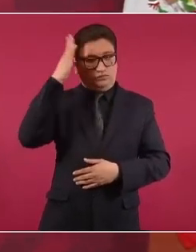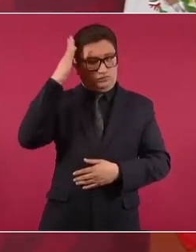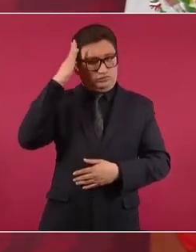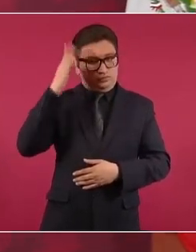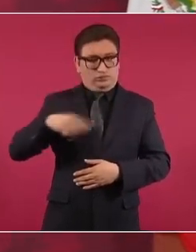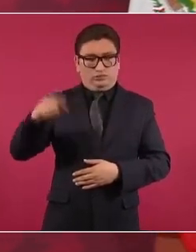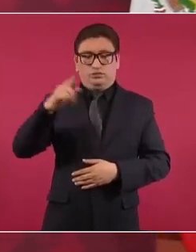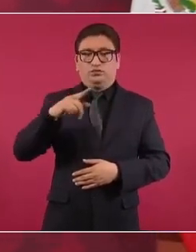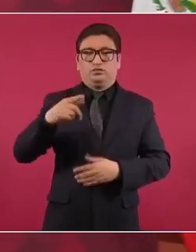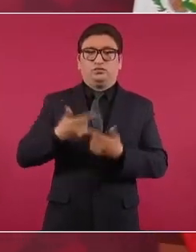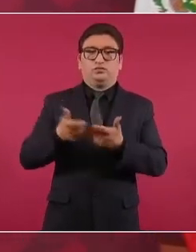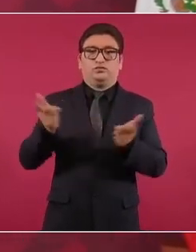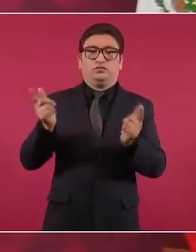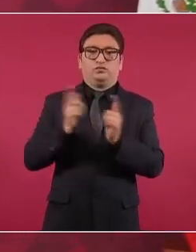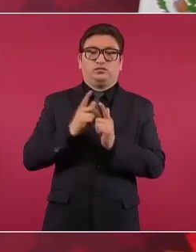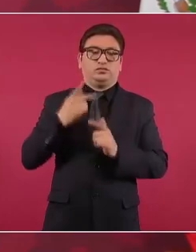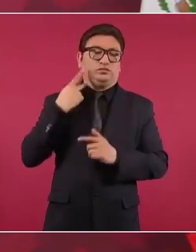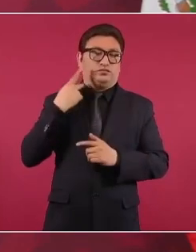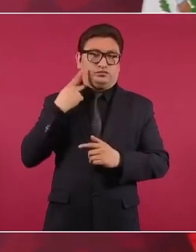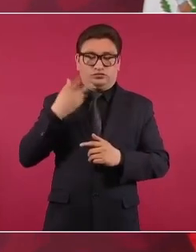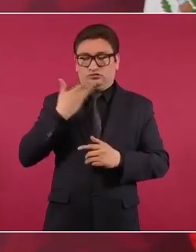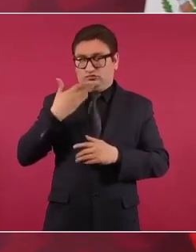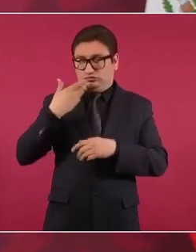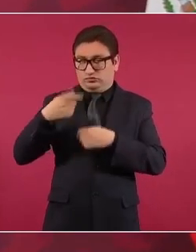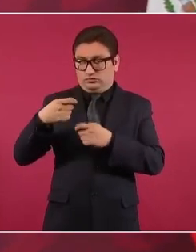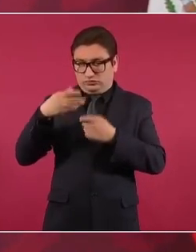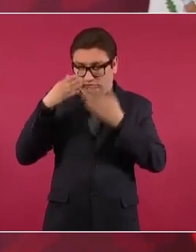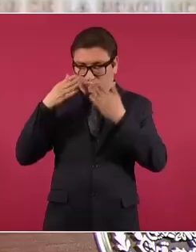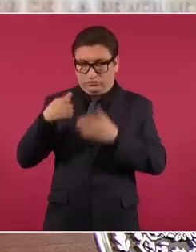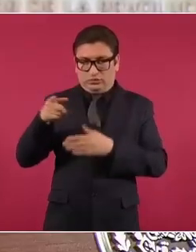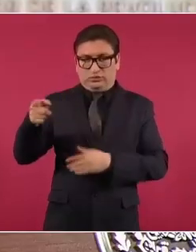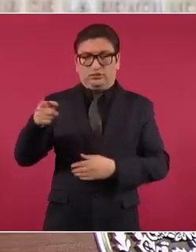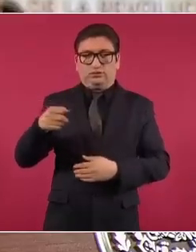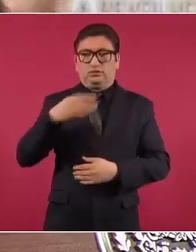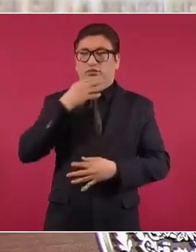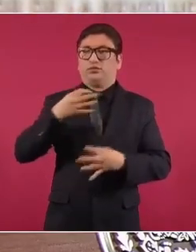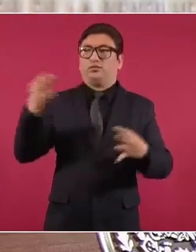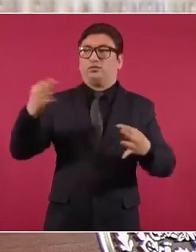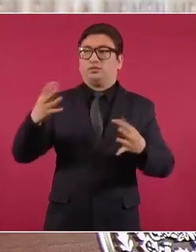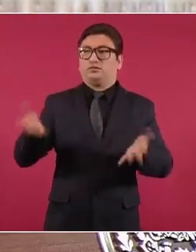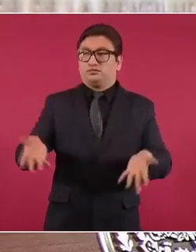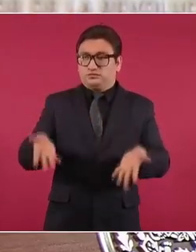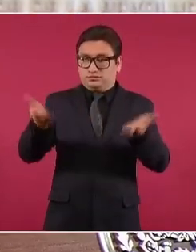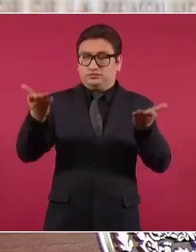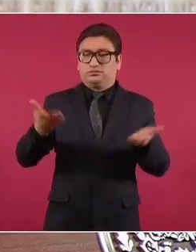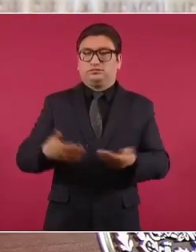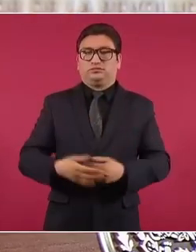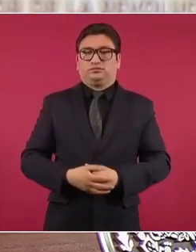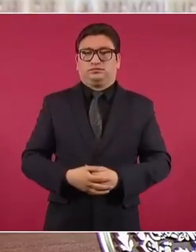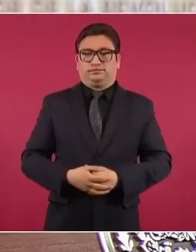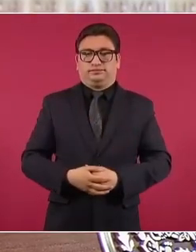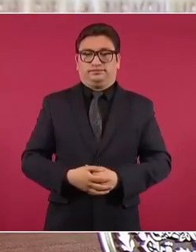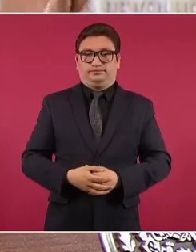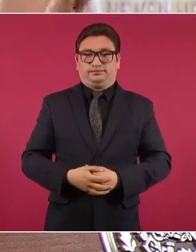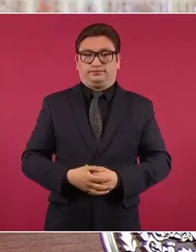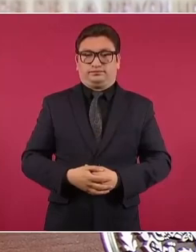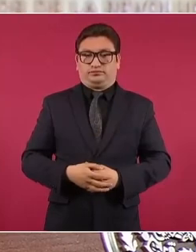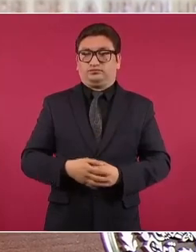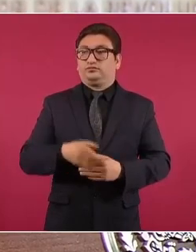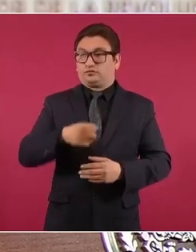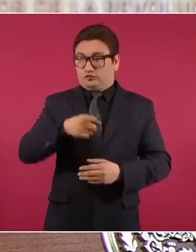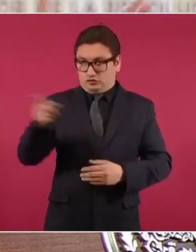partidos conservadores, salgan a